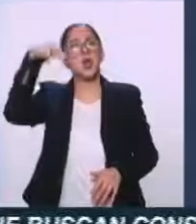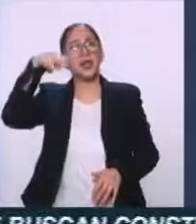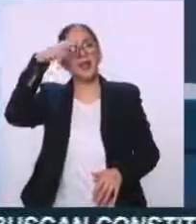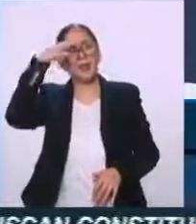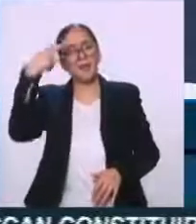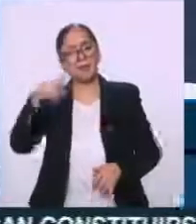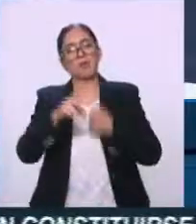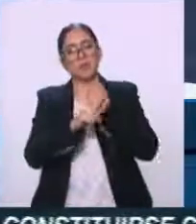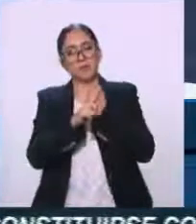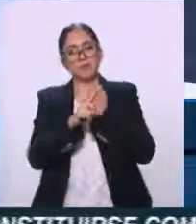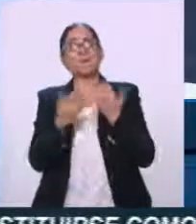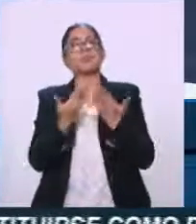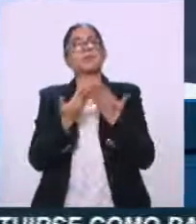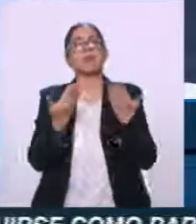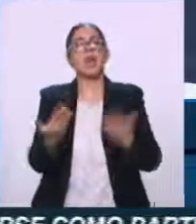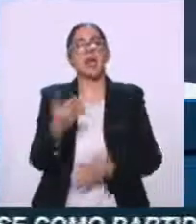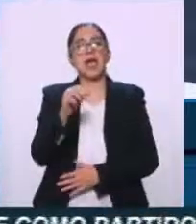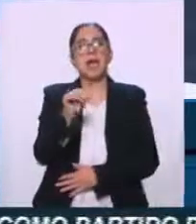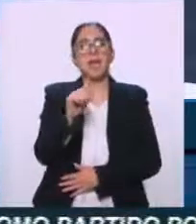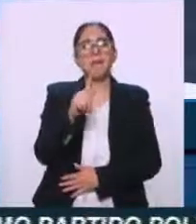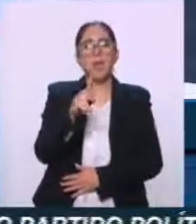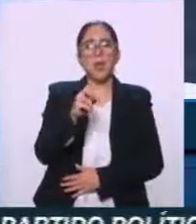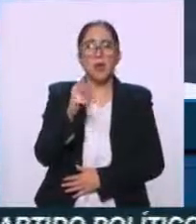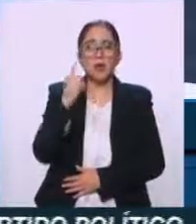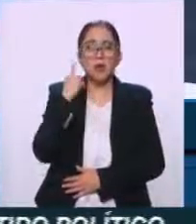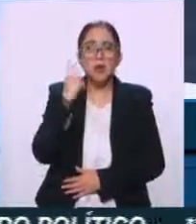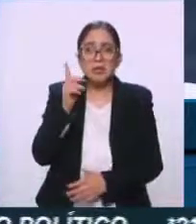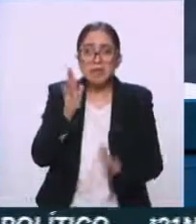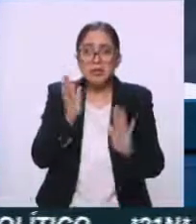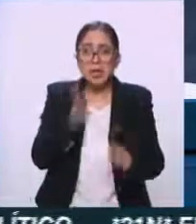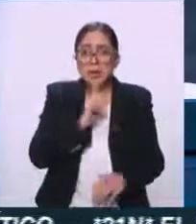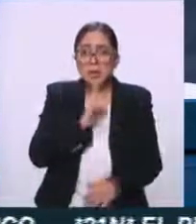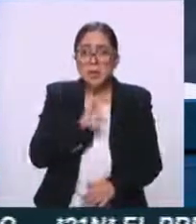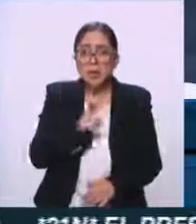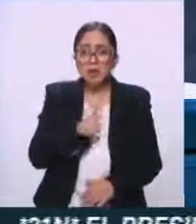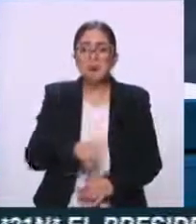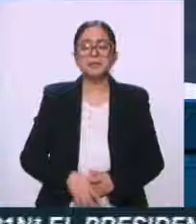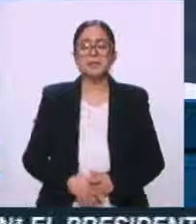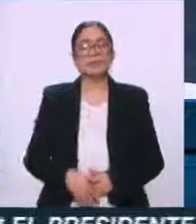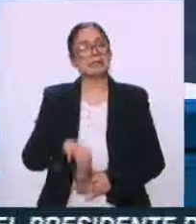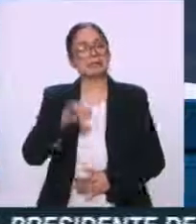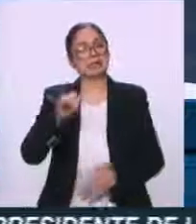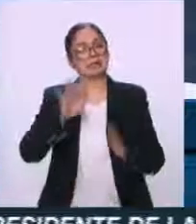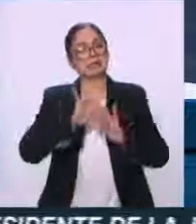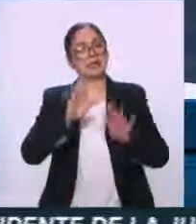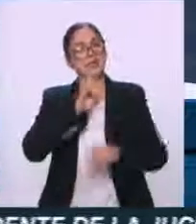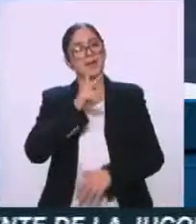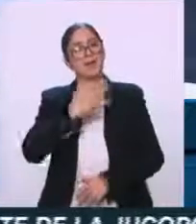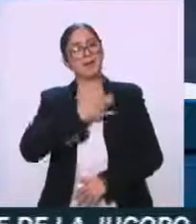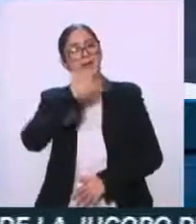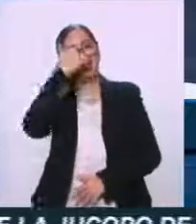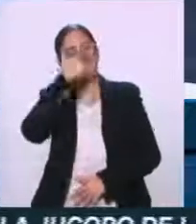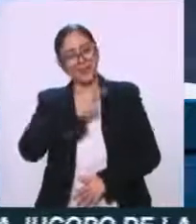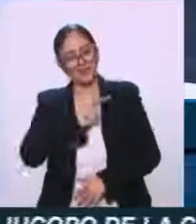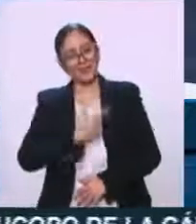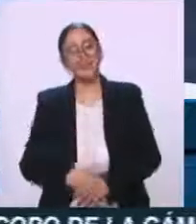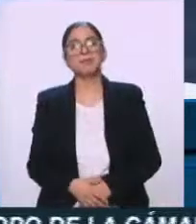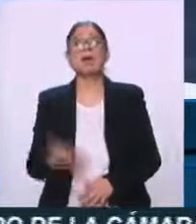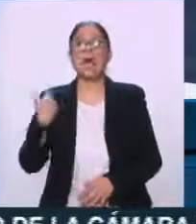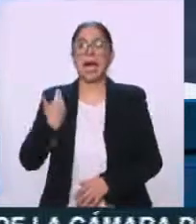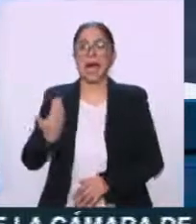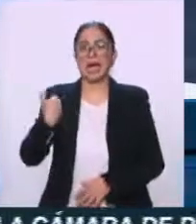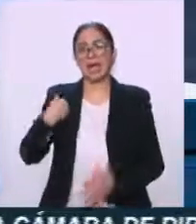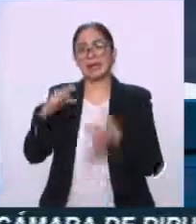Alberto Escorcia, ¿ya nos escuchas bien, Alberto? Sí, lo escucho muy bien. Buenas noches. Ya estaba dando un adelanto. Vamos, Alberto,